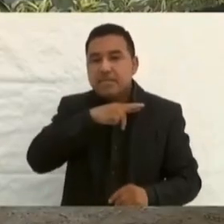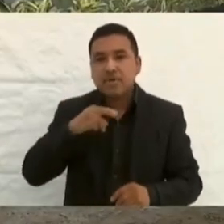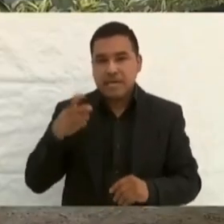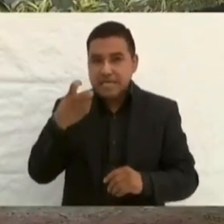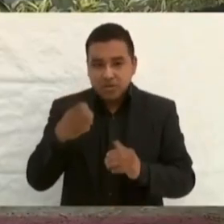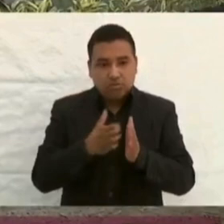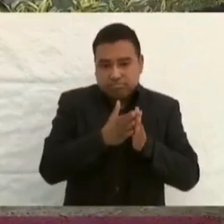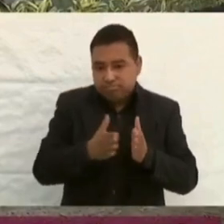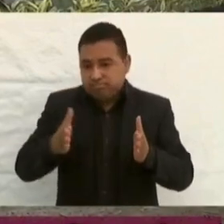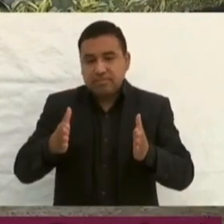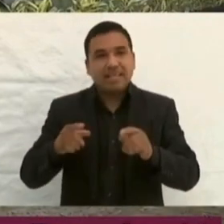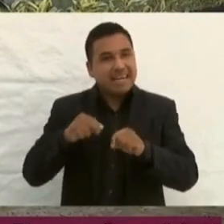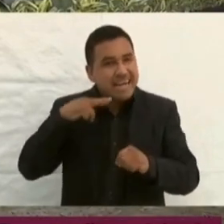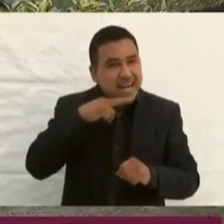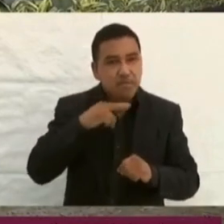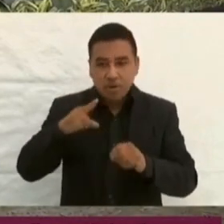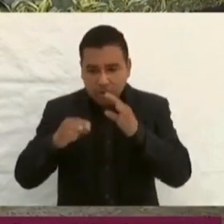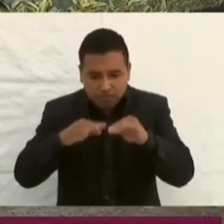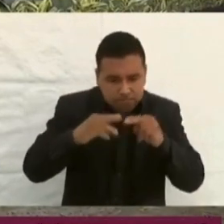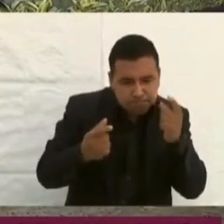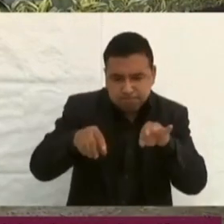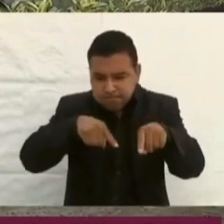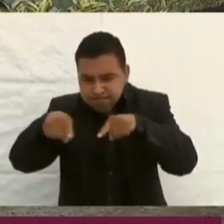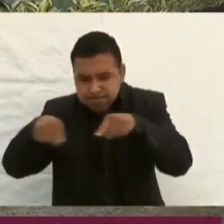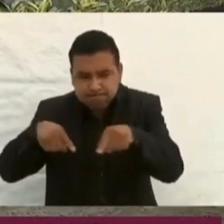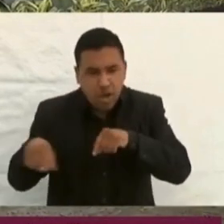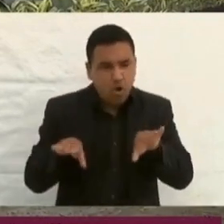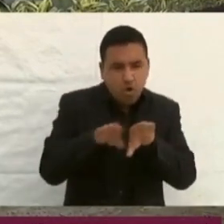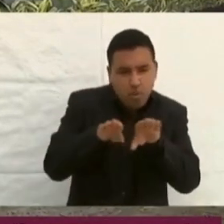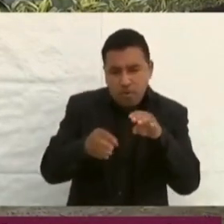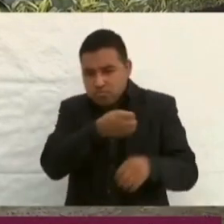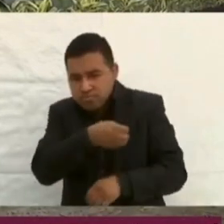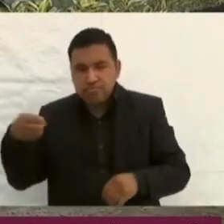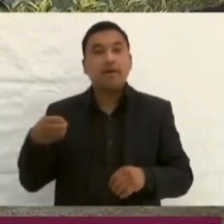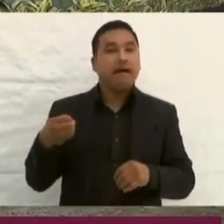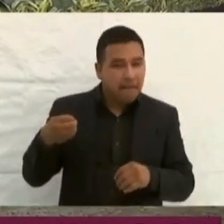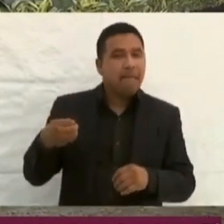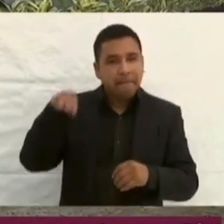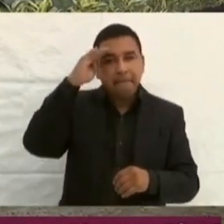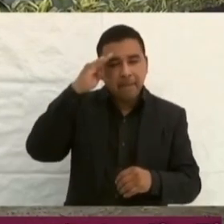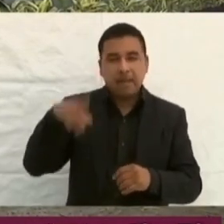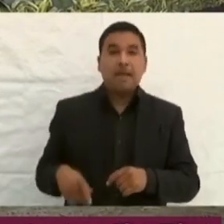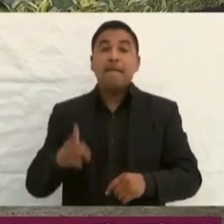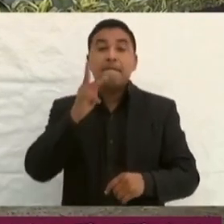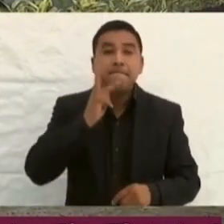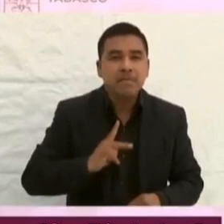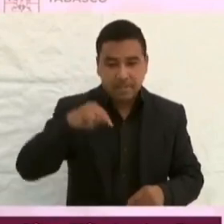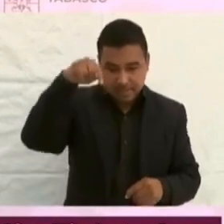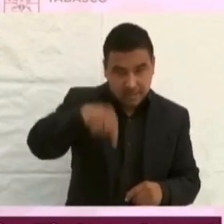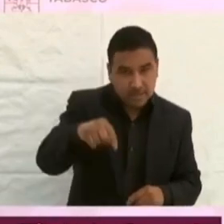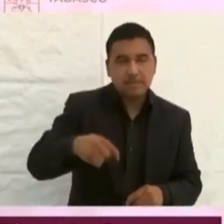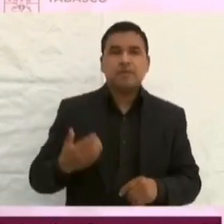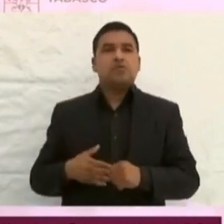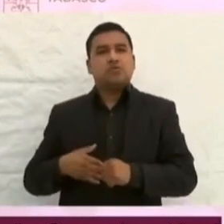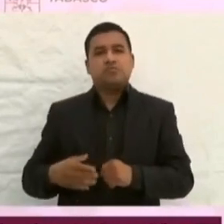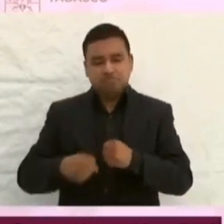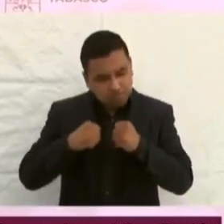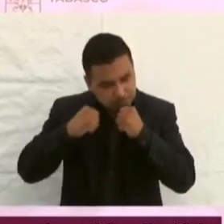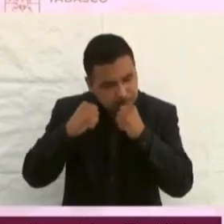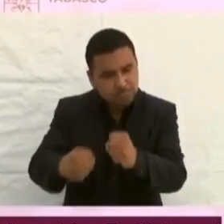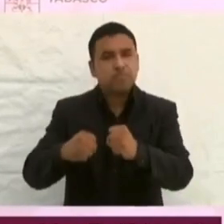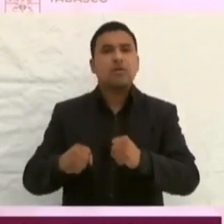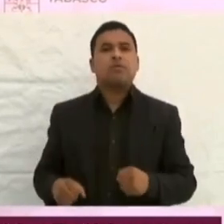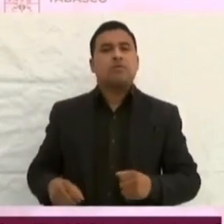simplificación contractual y diseños de infraestructura estandarizados. En Pemex, señor Presidente, tenemos la firme